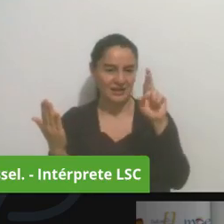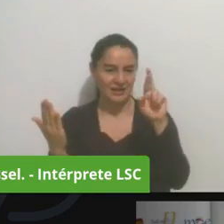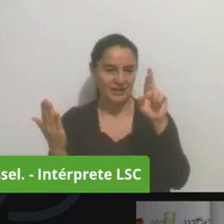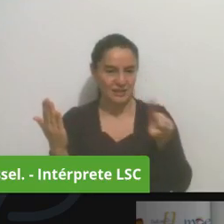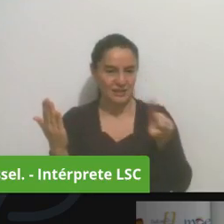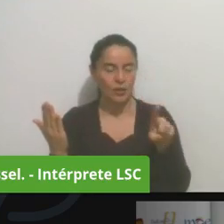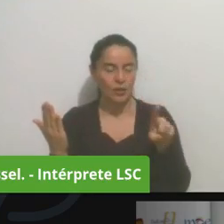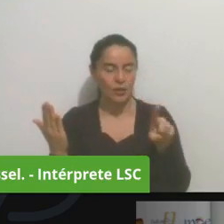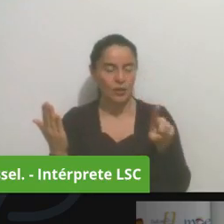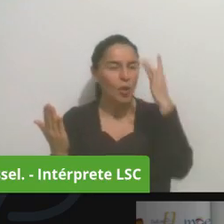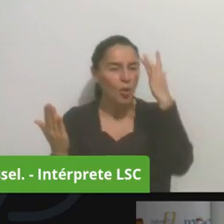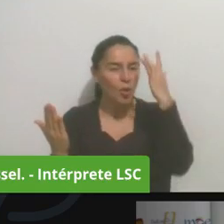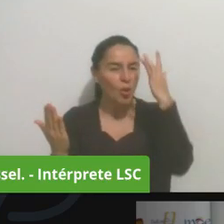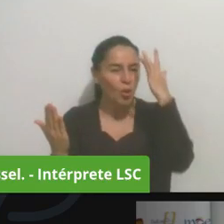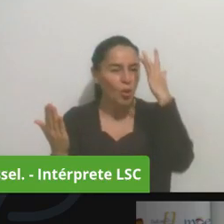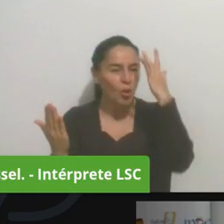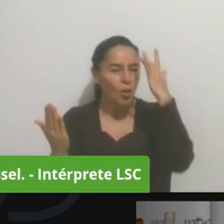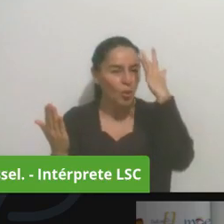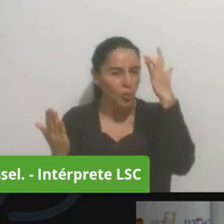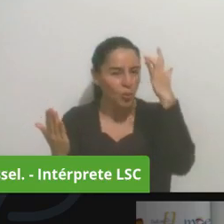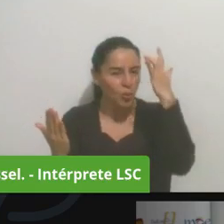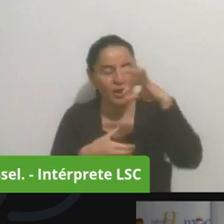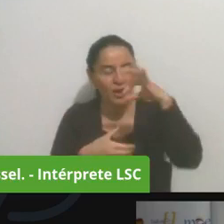de la norma constitucional